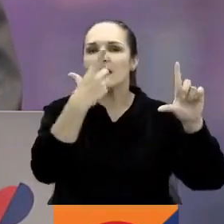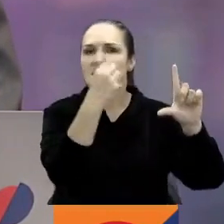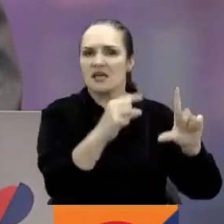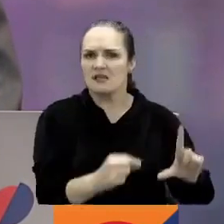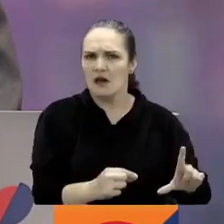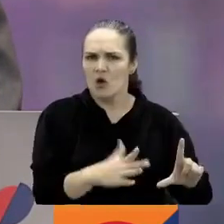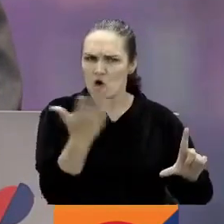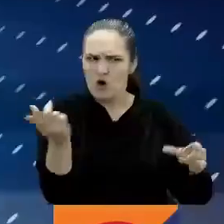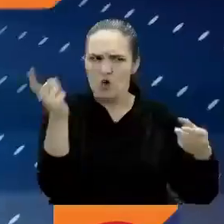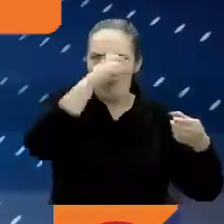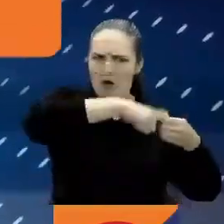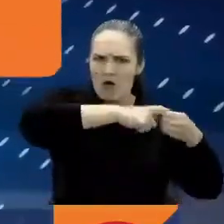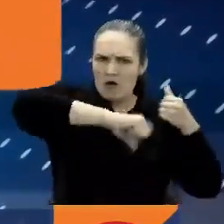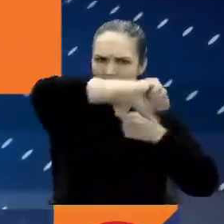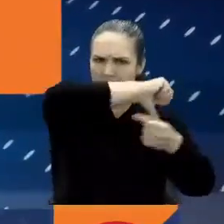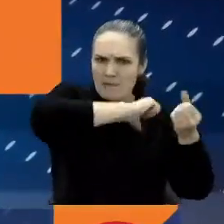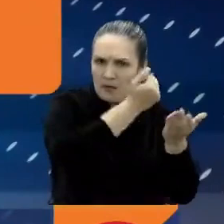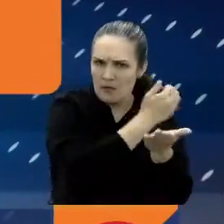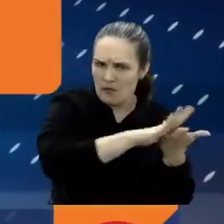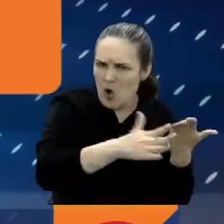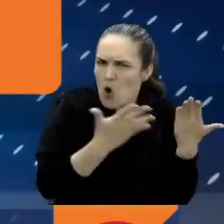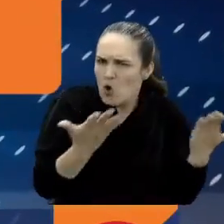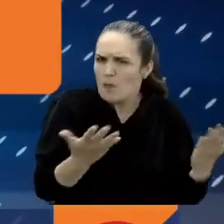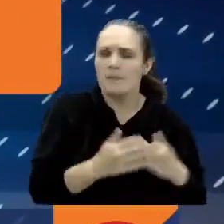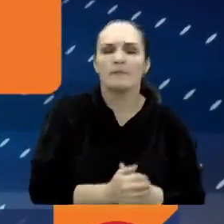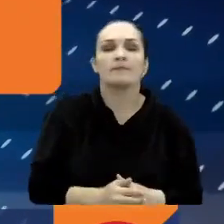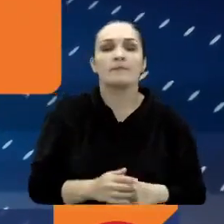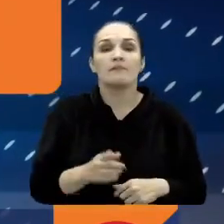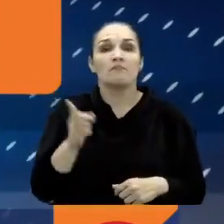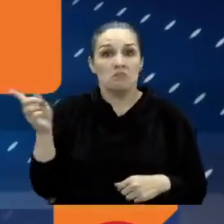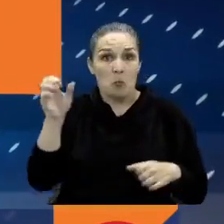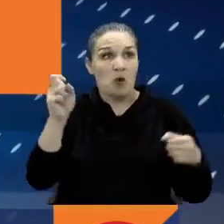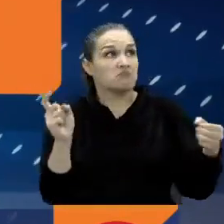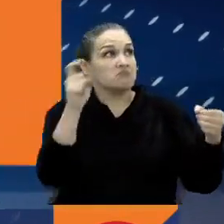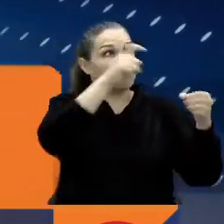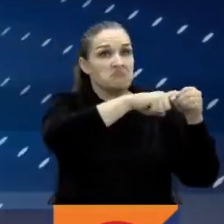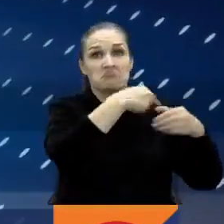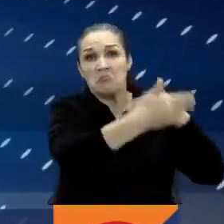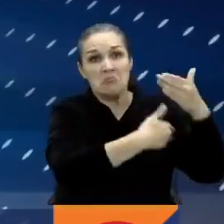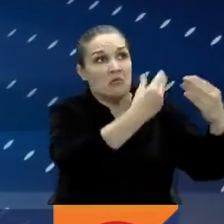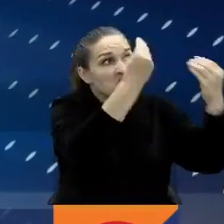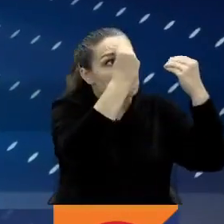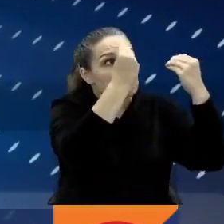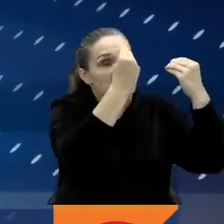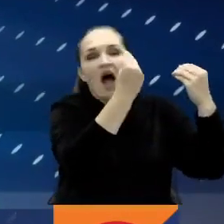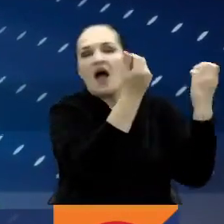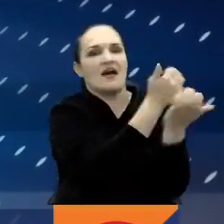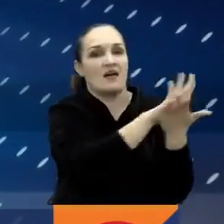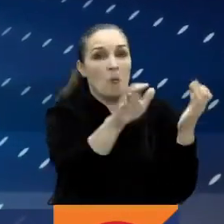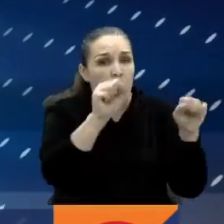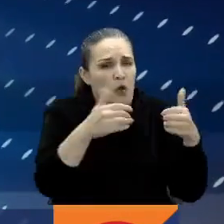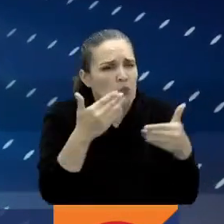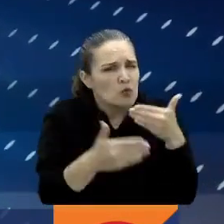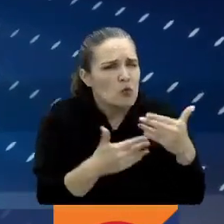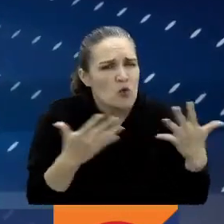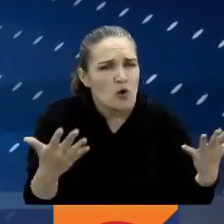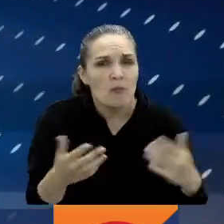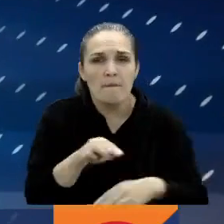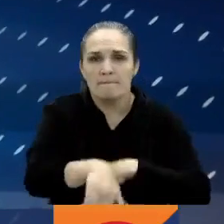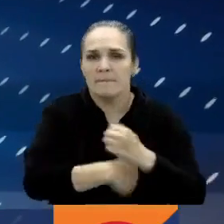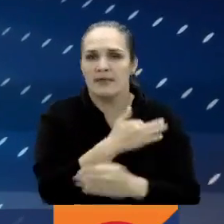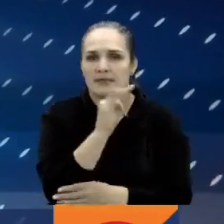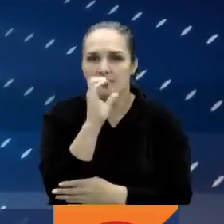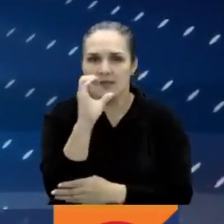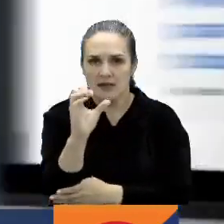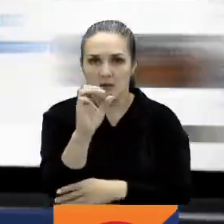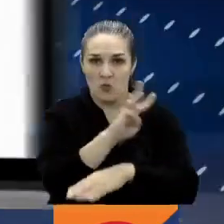se pueden escribir. En oportunidades de cursos condonables vaya a la página mintic.go.co. Desliza hasta